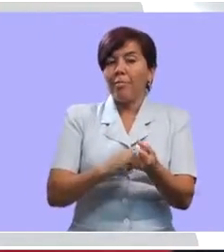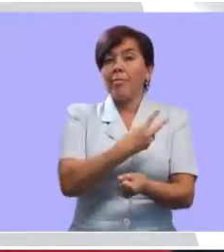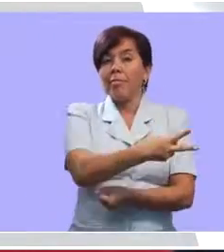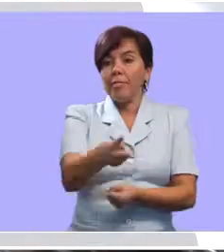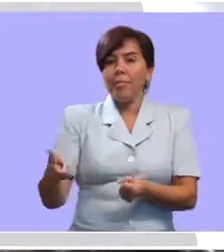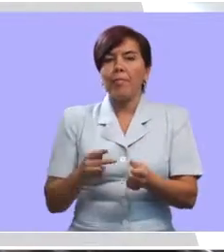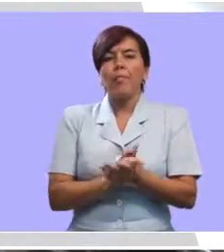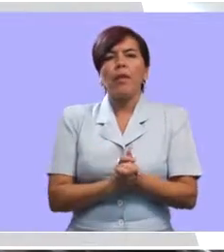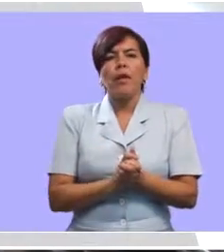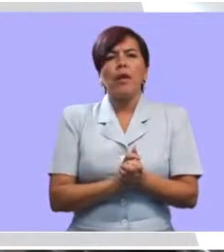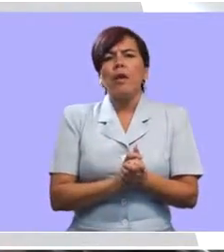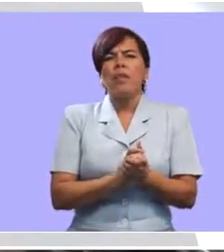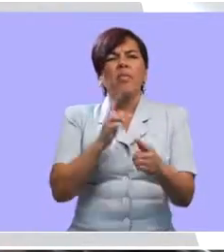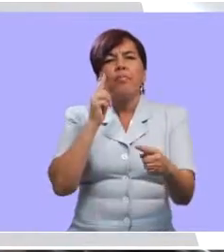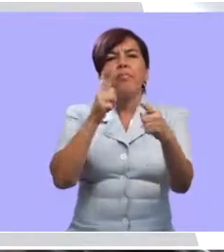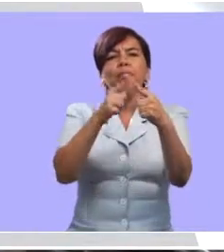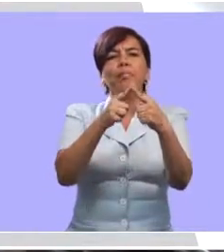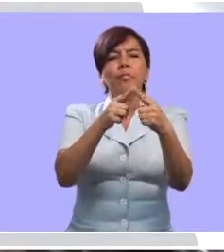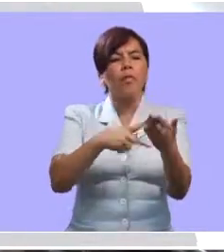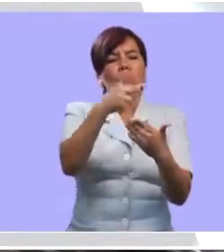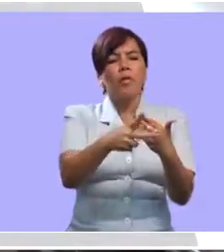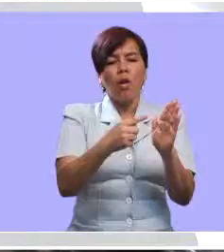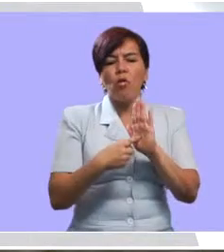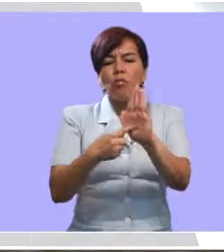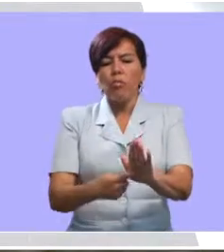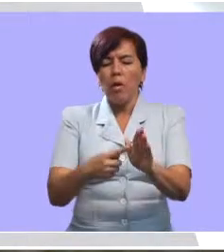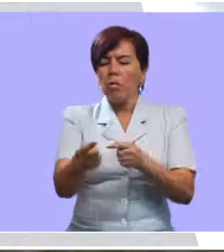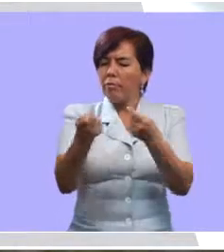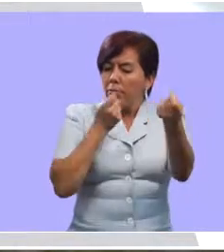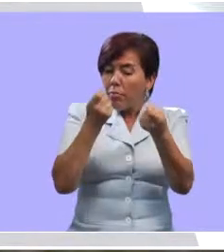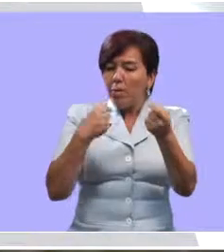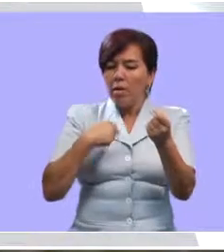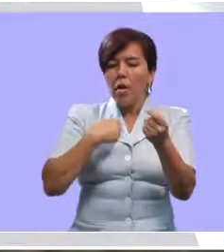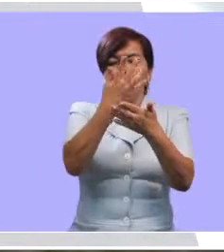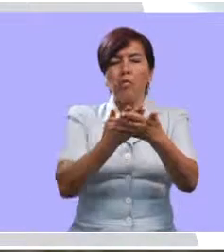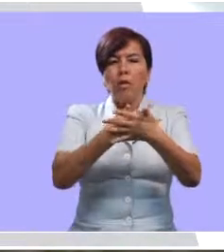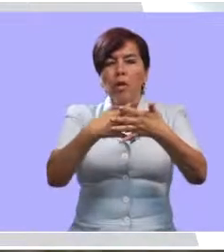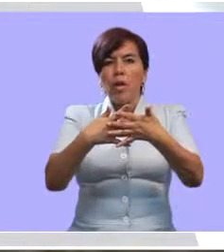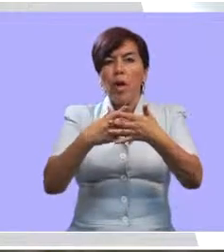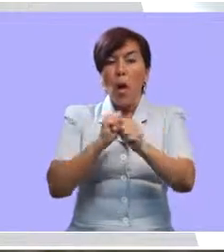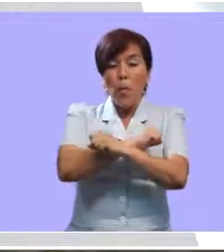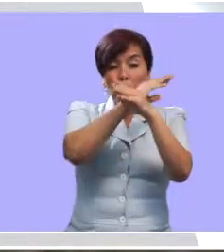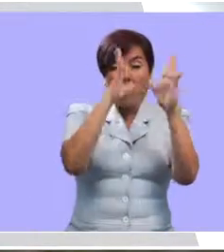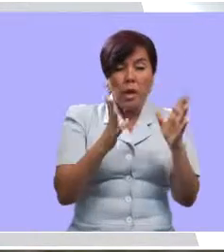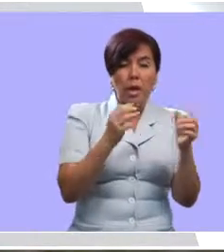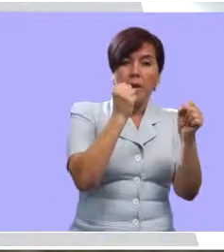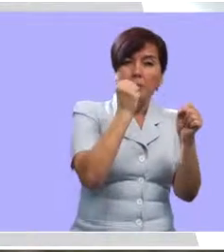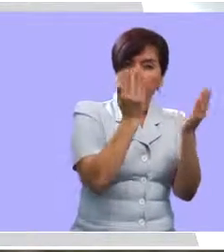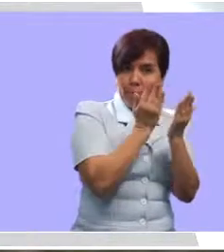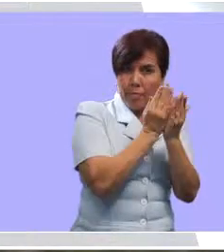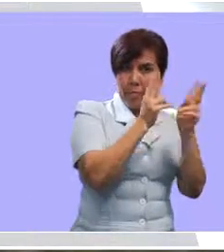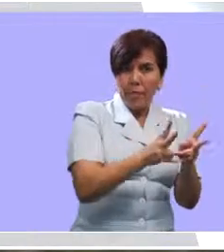que nos apoyaron. El propósito de este gran proyecto era presentar a los niños esa estrategia de horario extracurricular y de